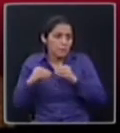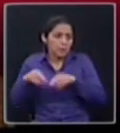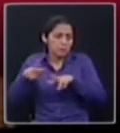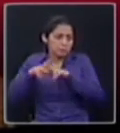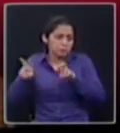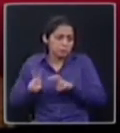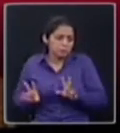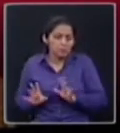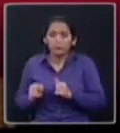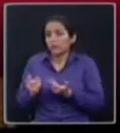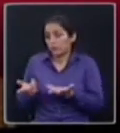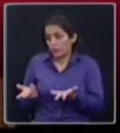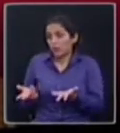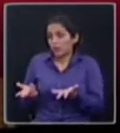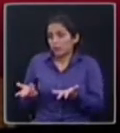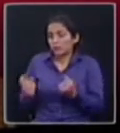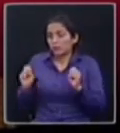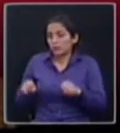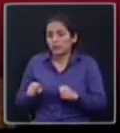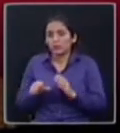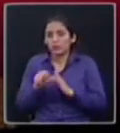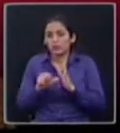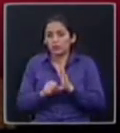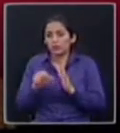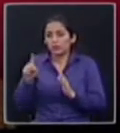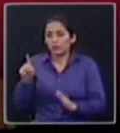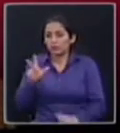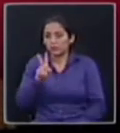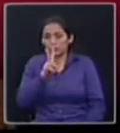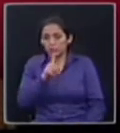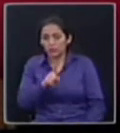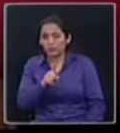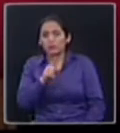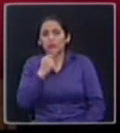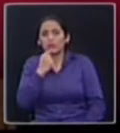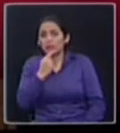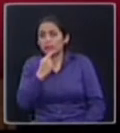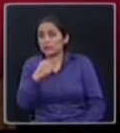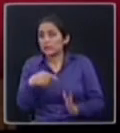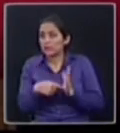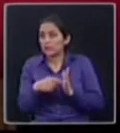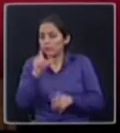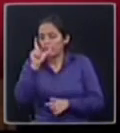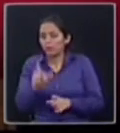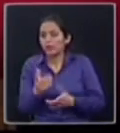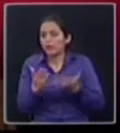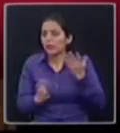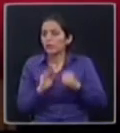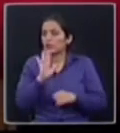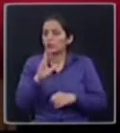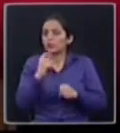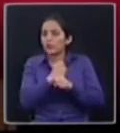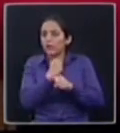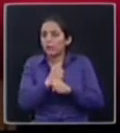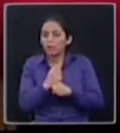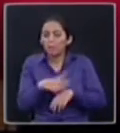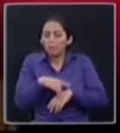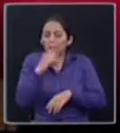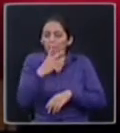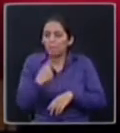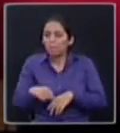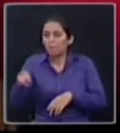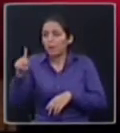la causal en sí del artículo 131 de la República de Ecuador, dice incumplimiento de sus funciones y de la Constitución y la ley.